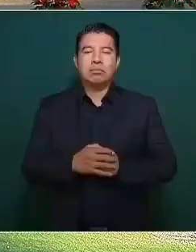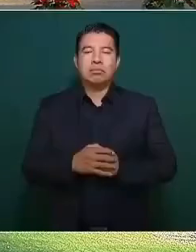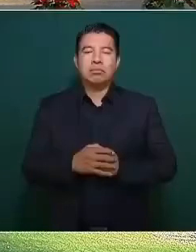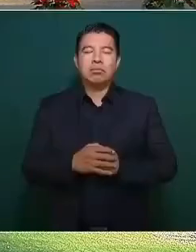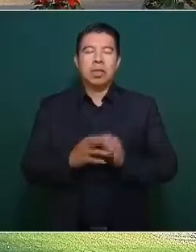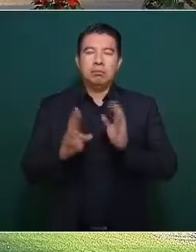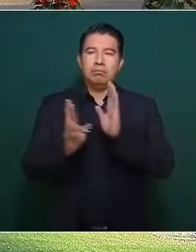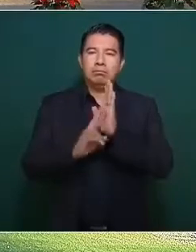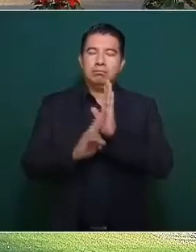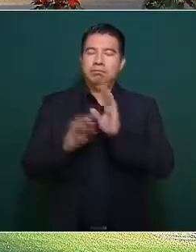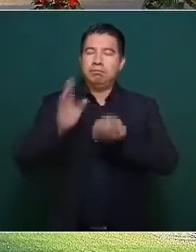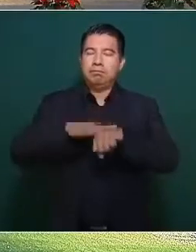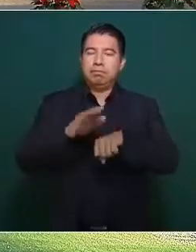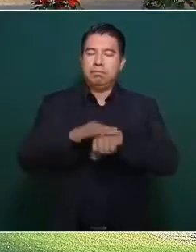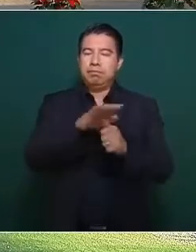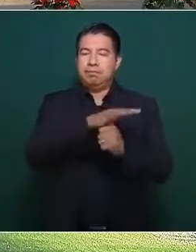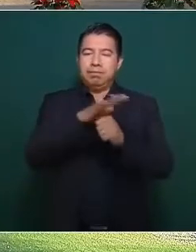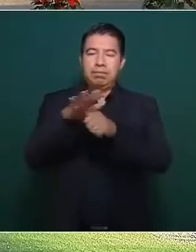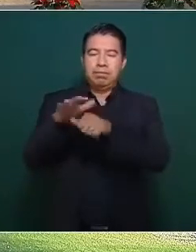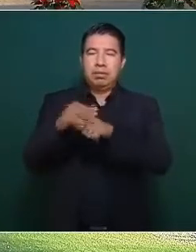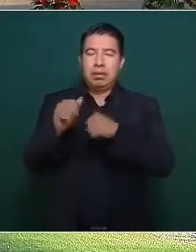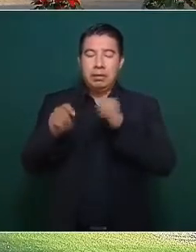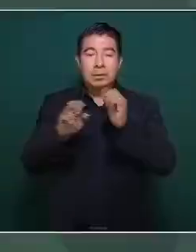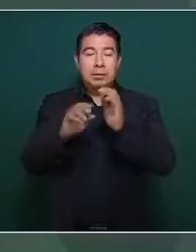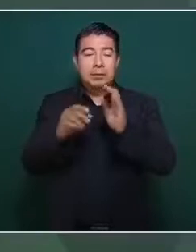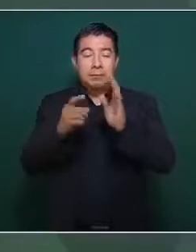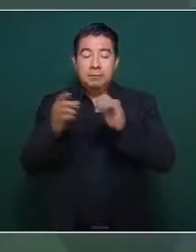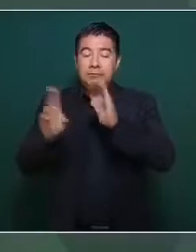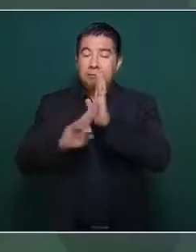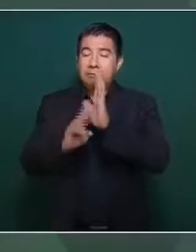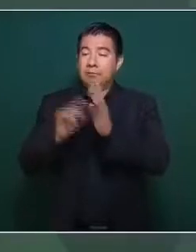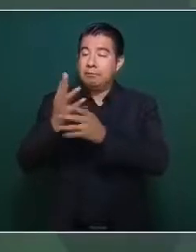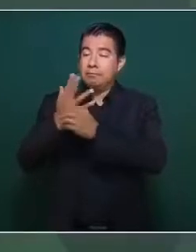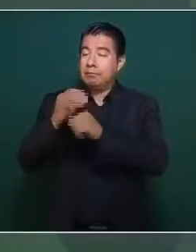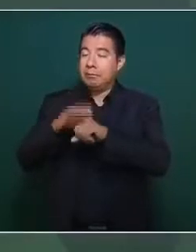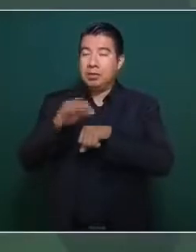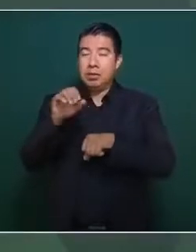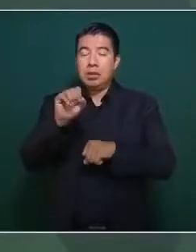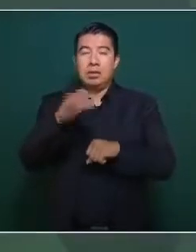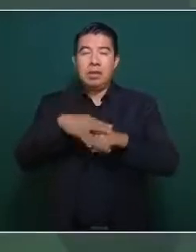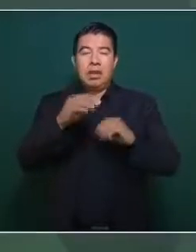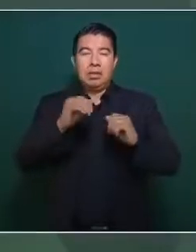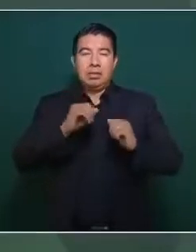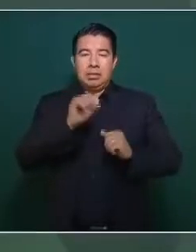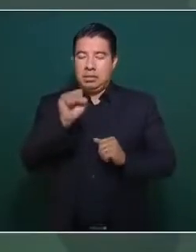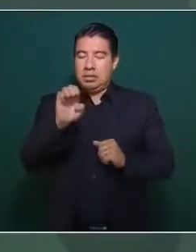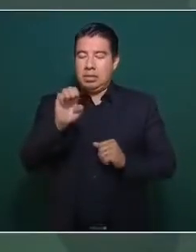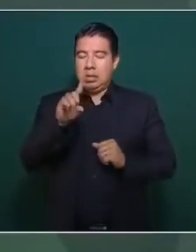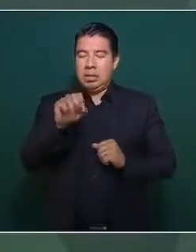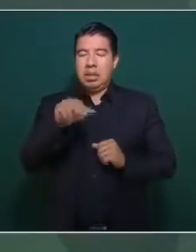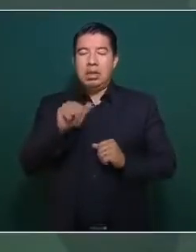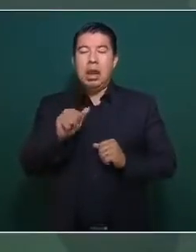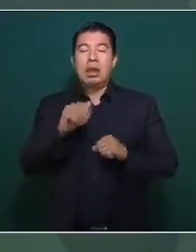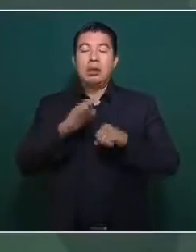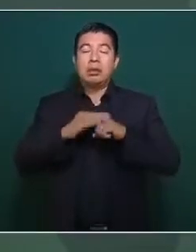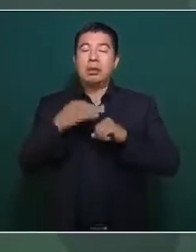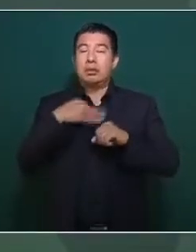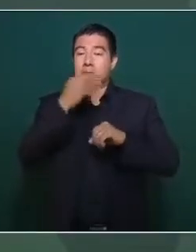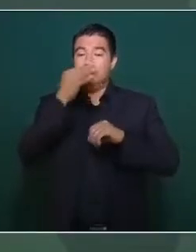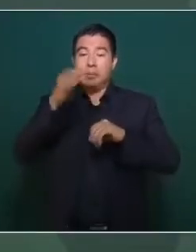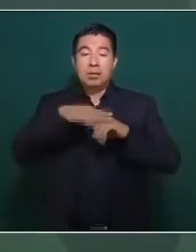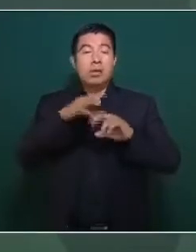Integral de Vigilancia Aérea, bajo responsabilidad de la Secretaría de la Defensa. Se han